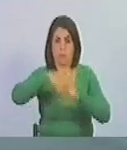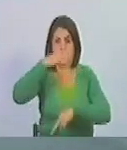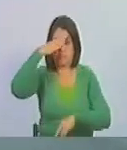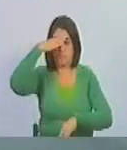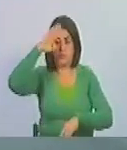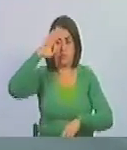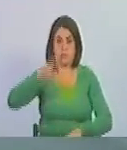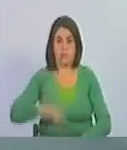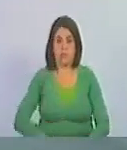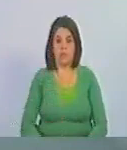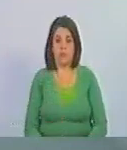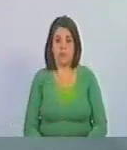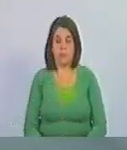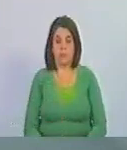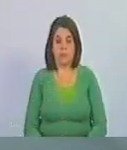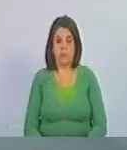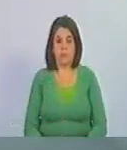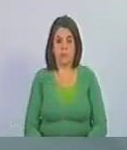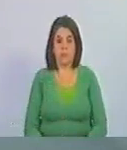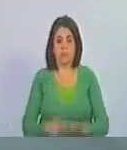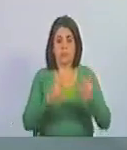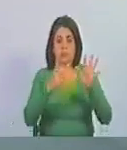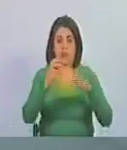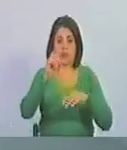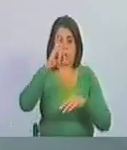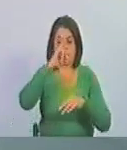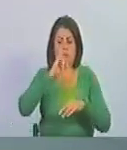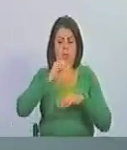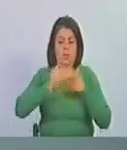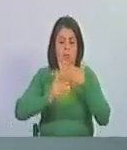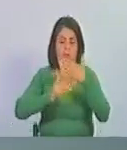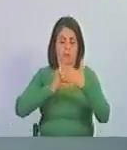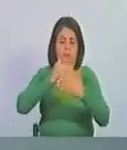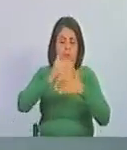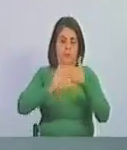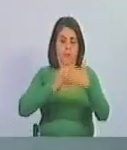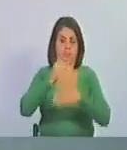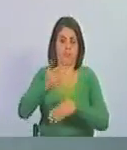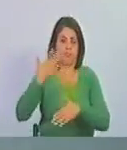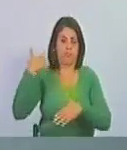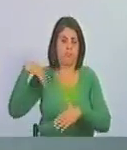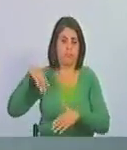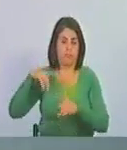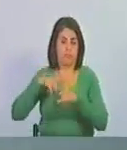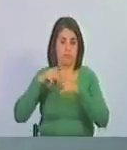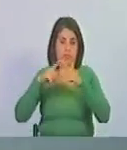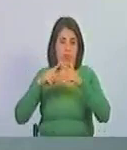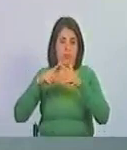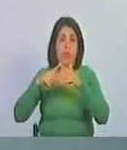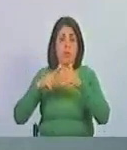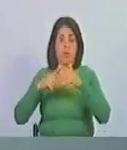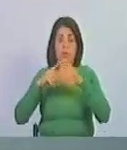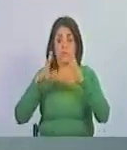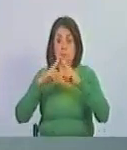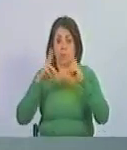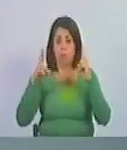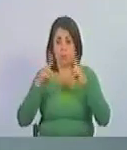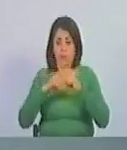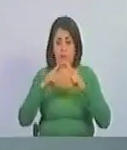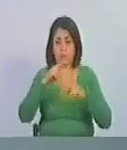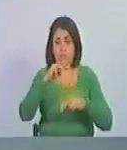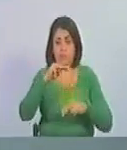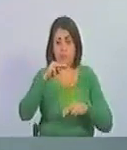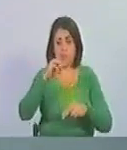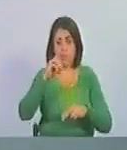cubana. 70 años han transcurrido desde el asalto al Cuartel Moncada. Una